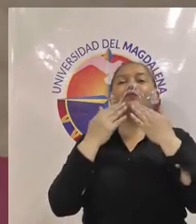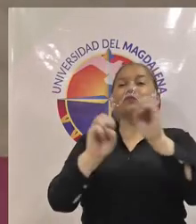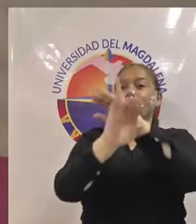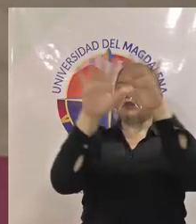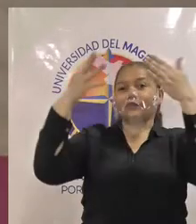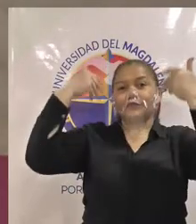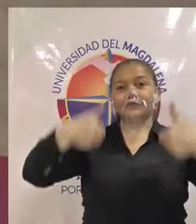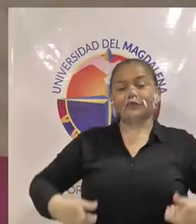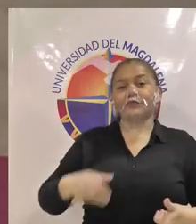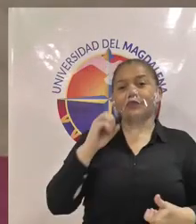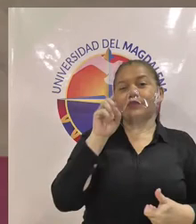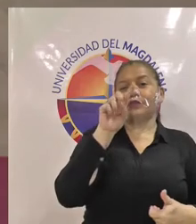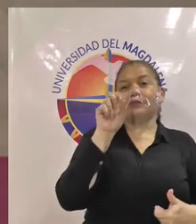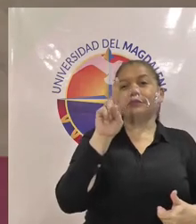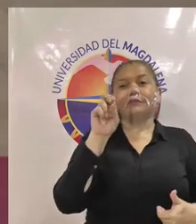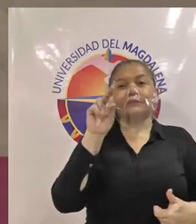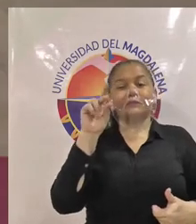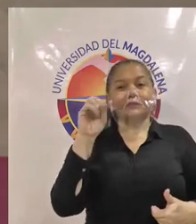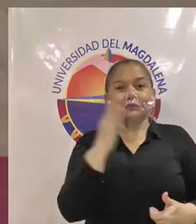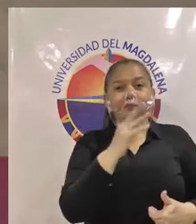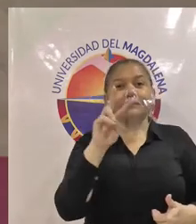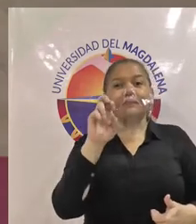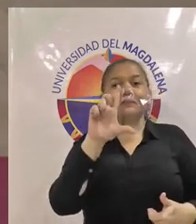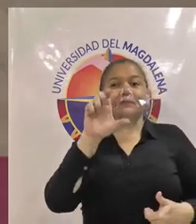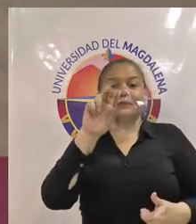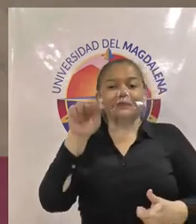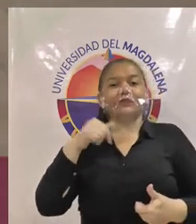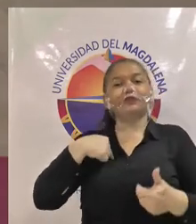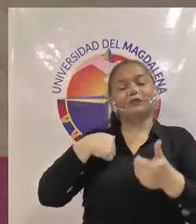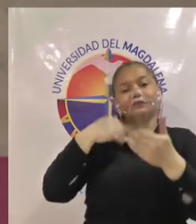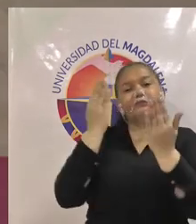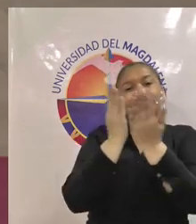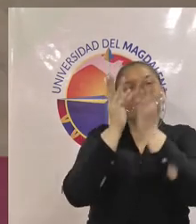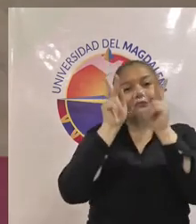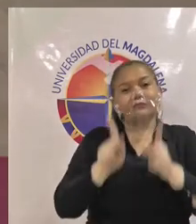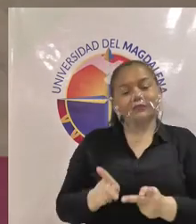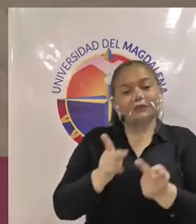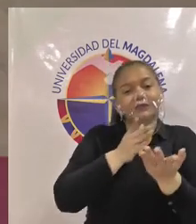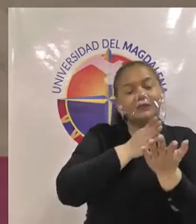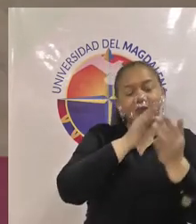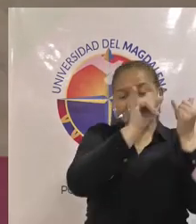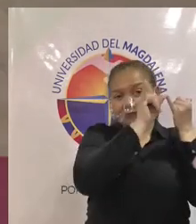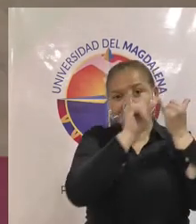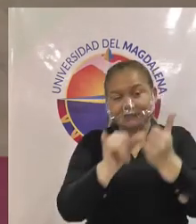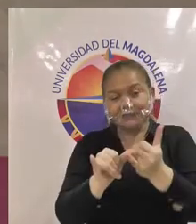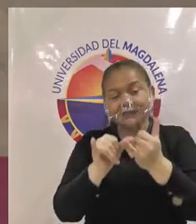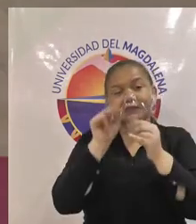conocen mi nombre es Osvaldo José Pedraza Vélez estudiante del programa de ingeniería civil de esta universidad